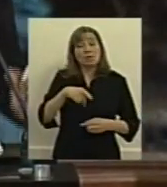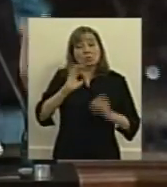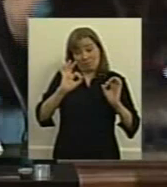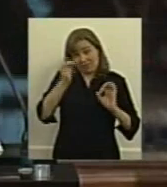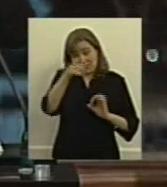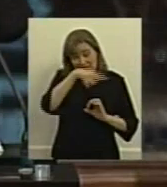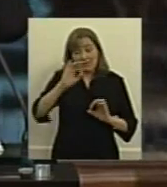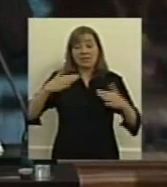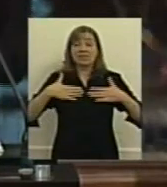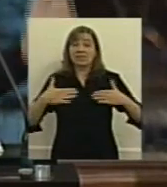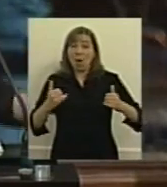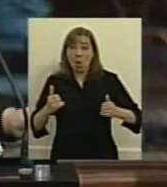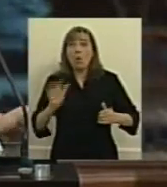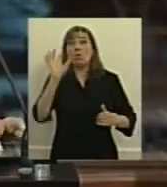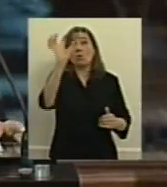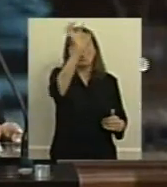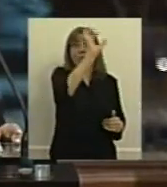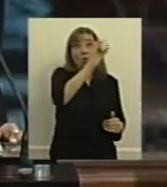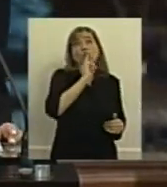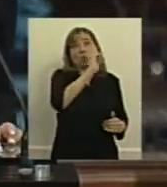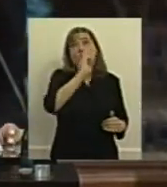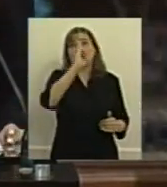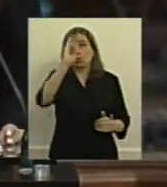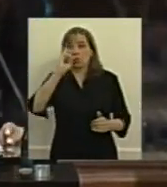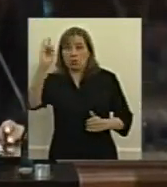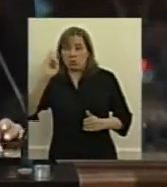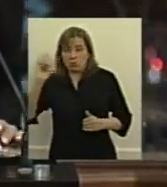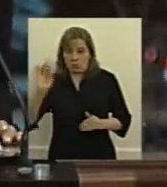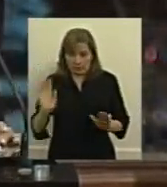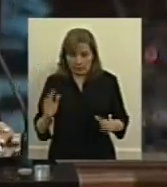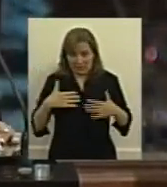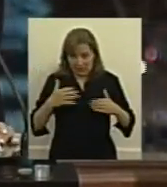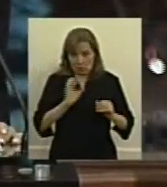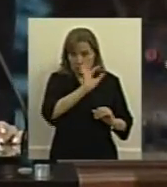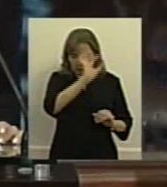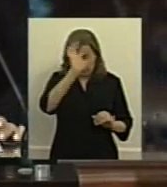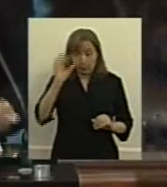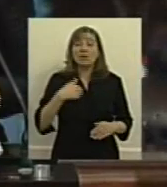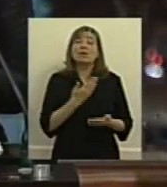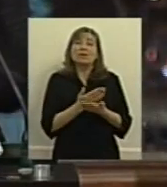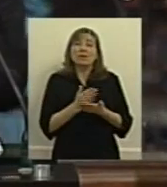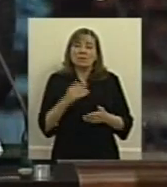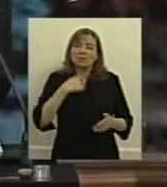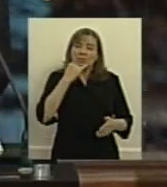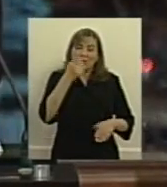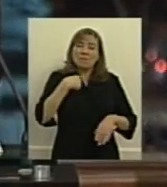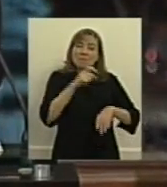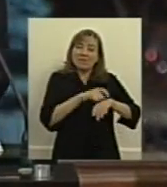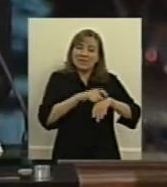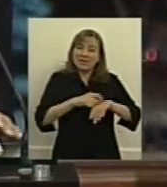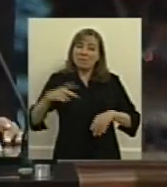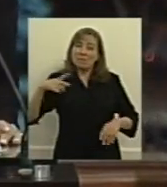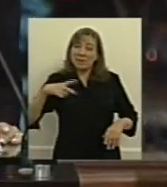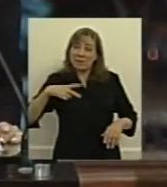con respecto a la promulgación de las prepagas yo les decía que el 60%